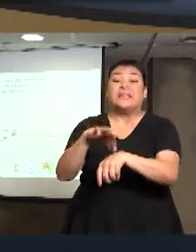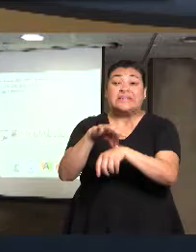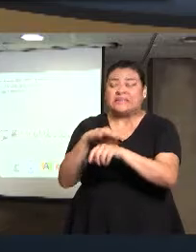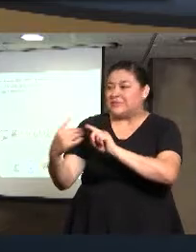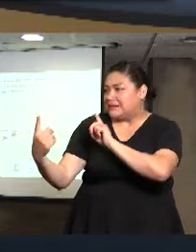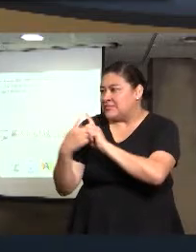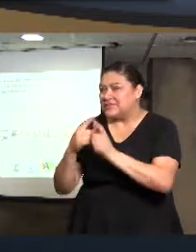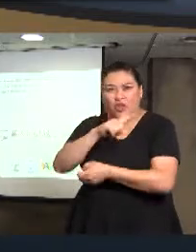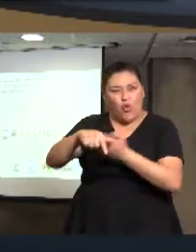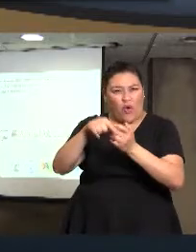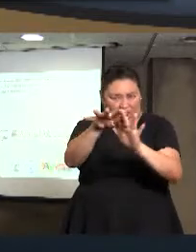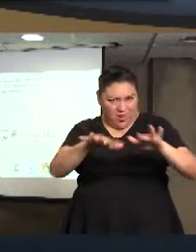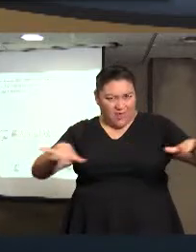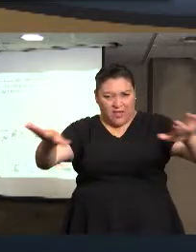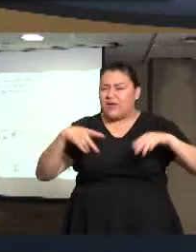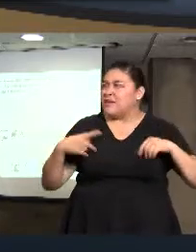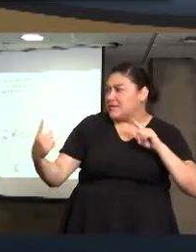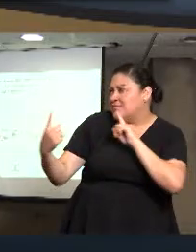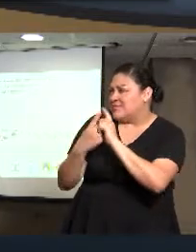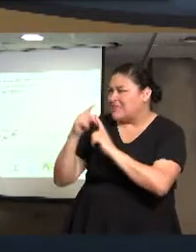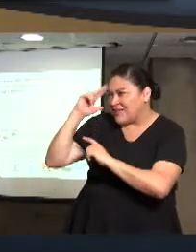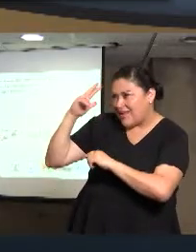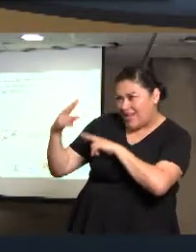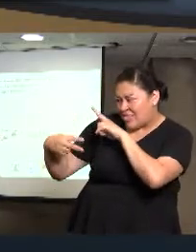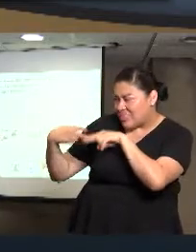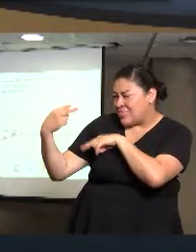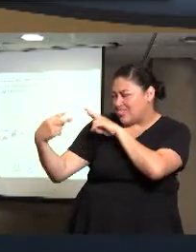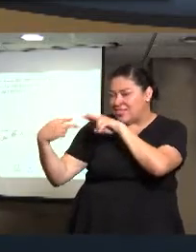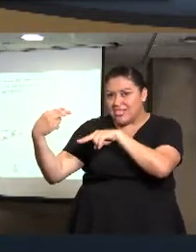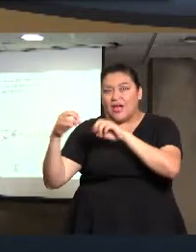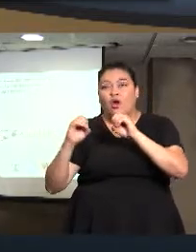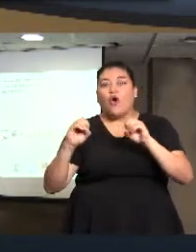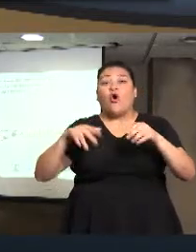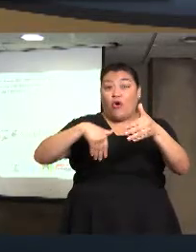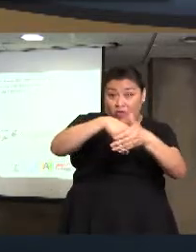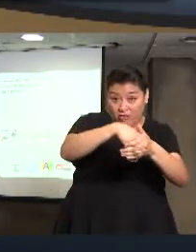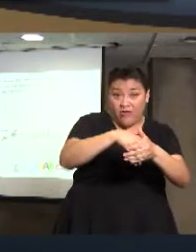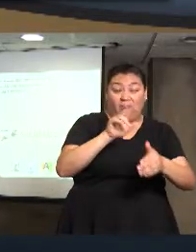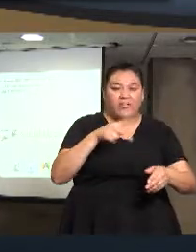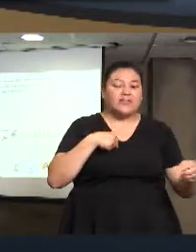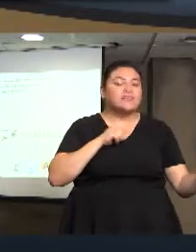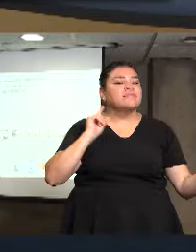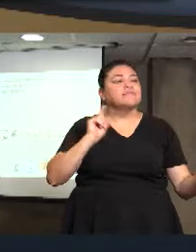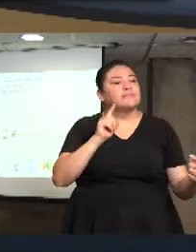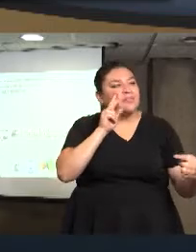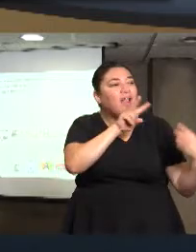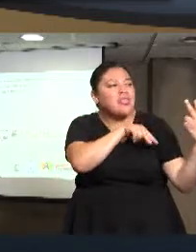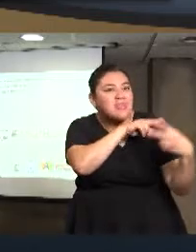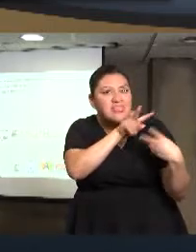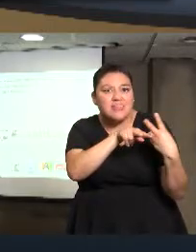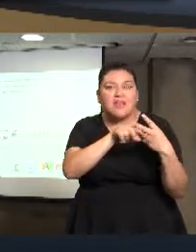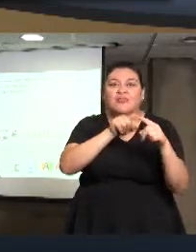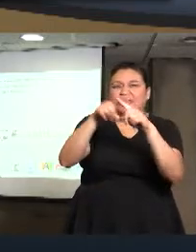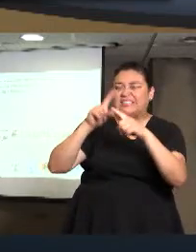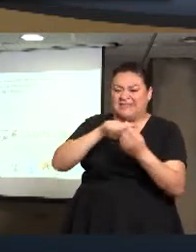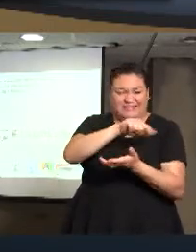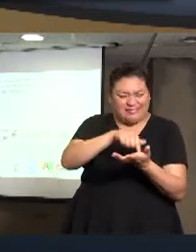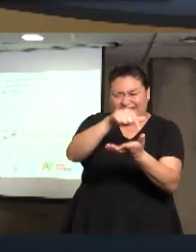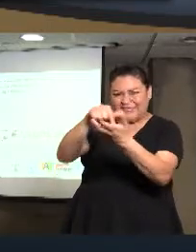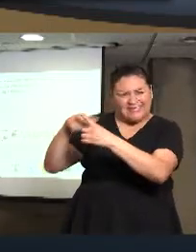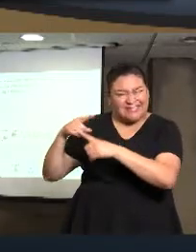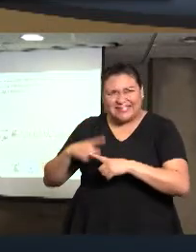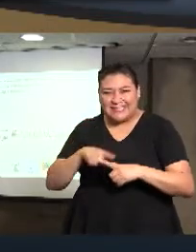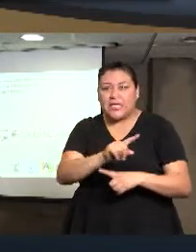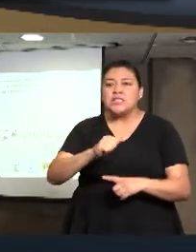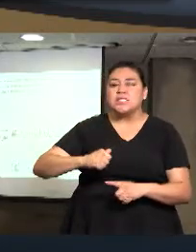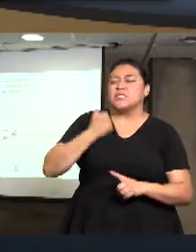plazas públicas, o en centros comerciales, o en centrales de autobuses, por eso el principal objetivo que nosotros